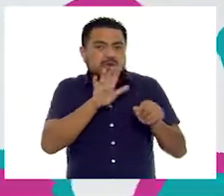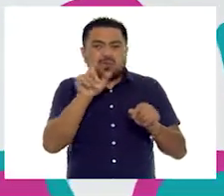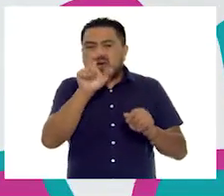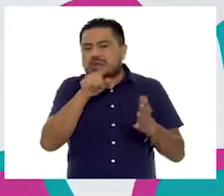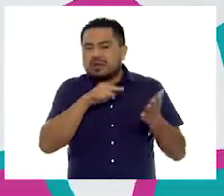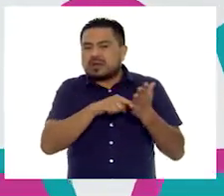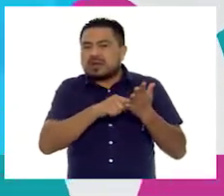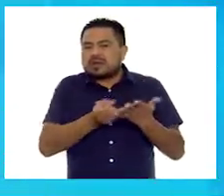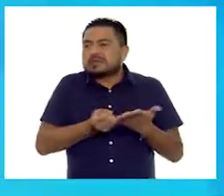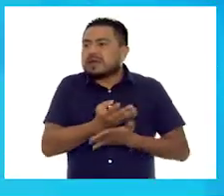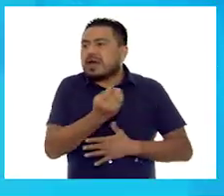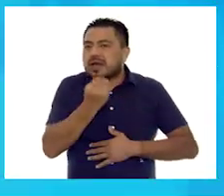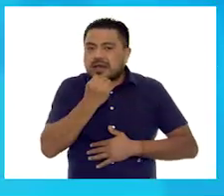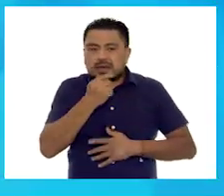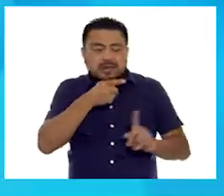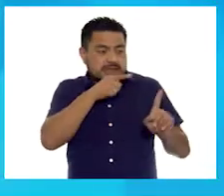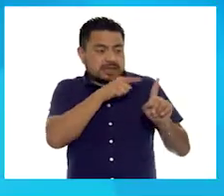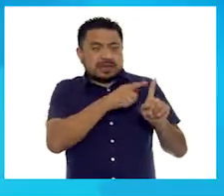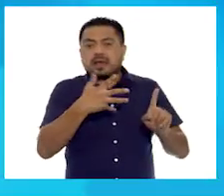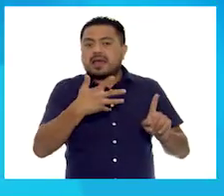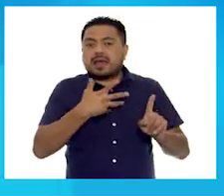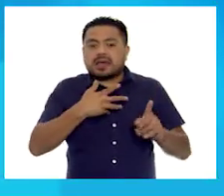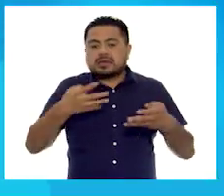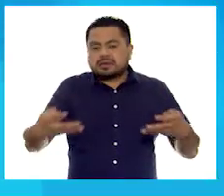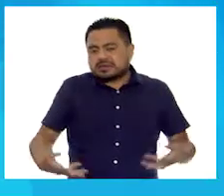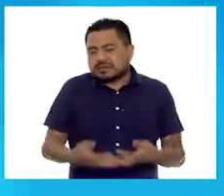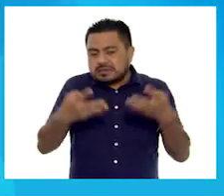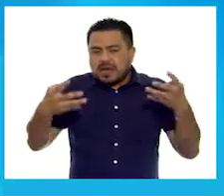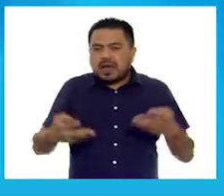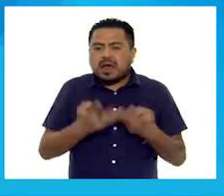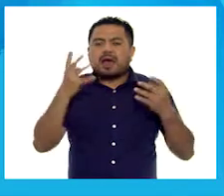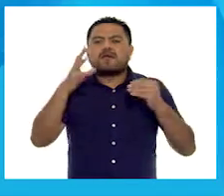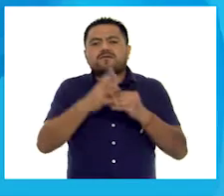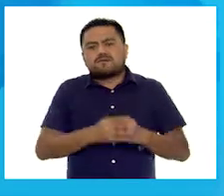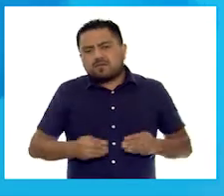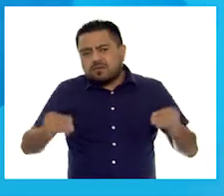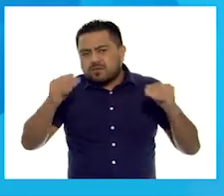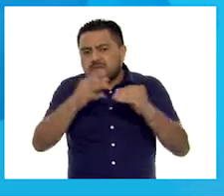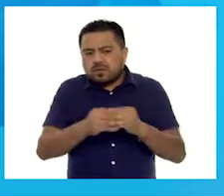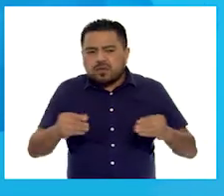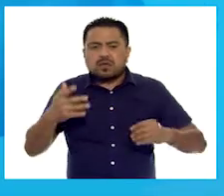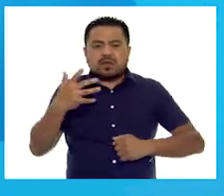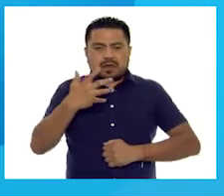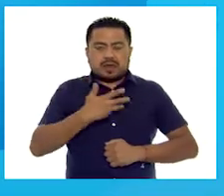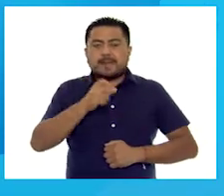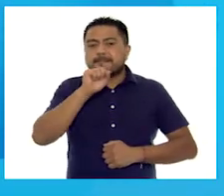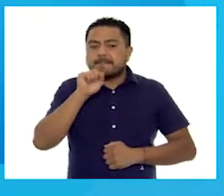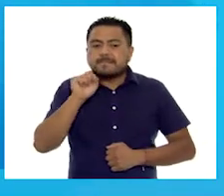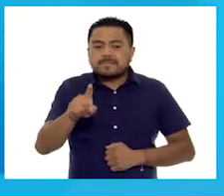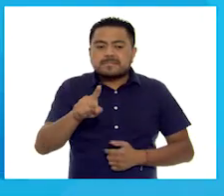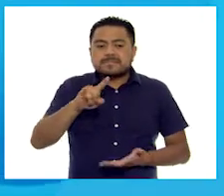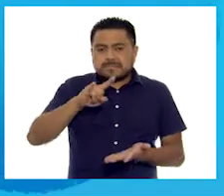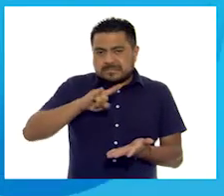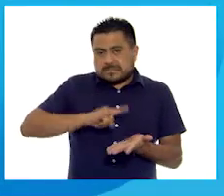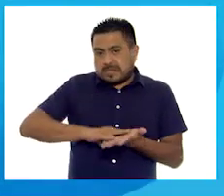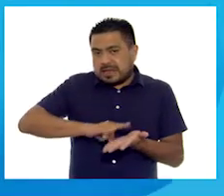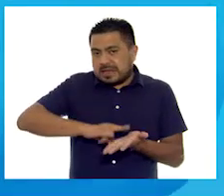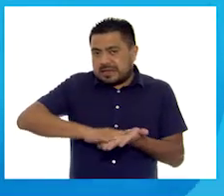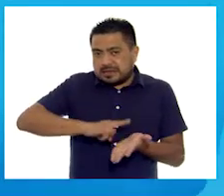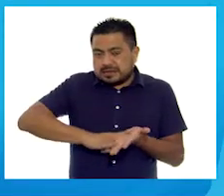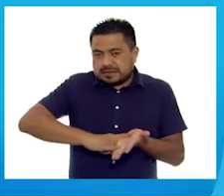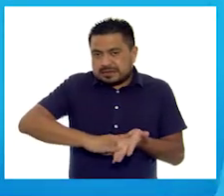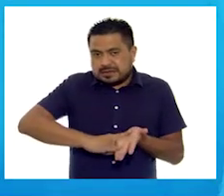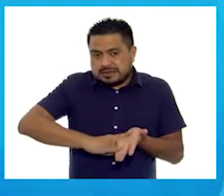recreo. Y tenemos aquí ensalada de frutas. ¡Uy, qué rico! Tenemos también aquí un sándwich.